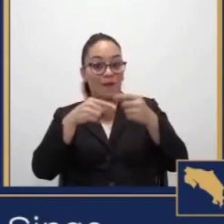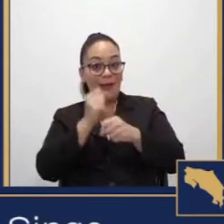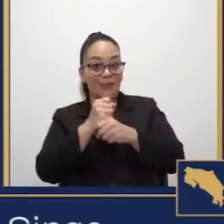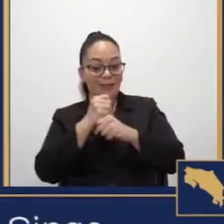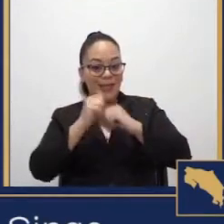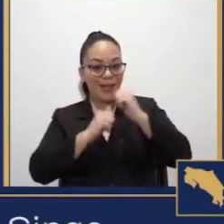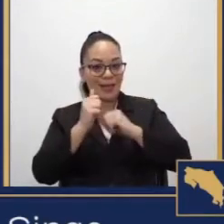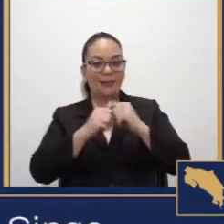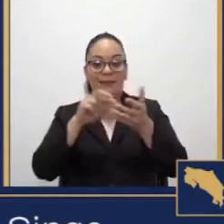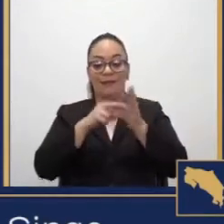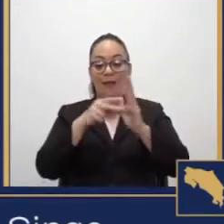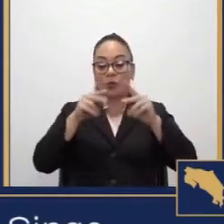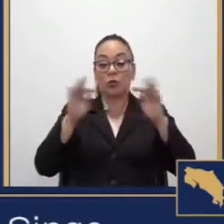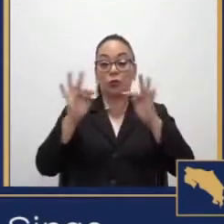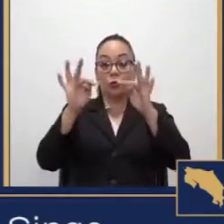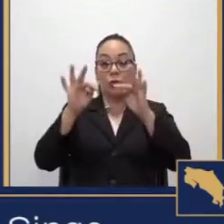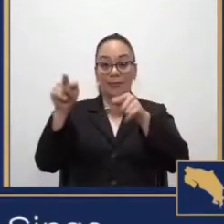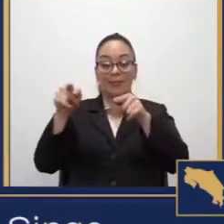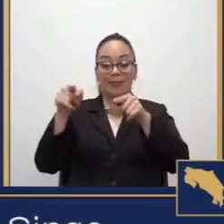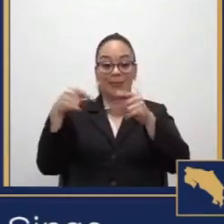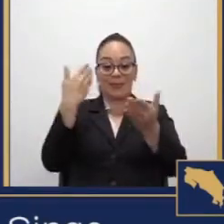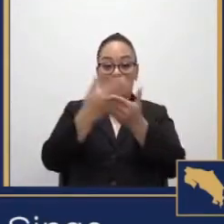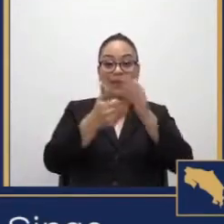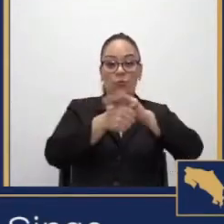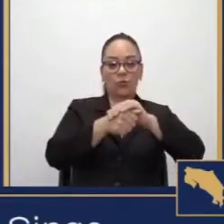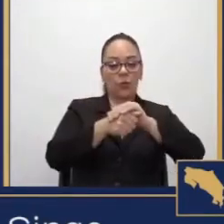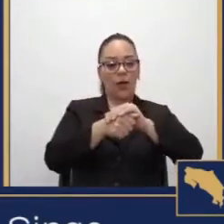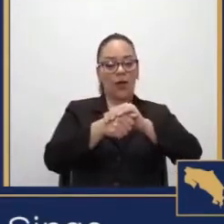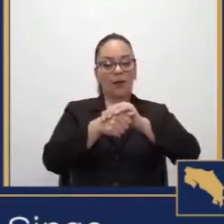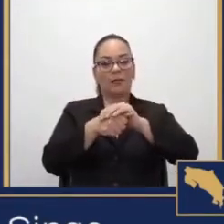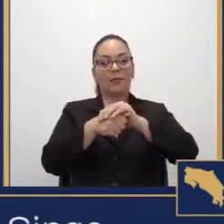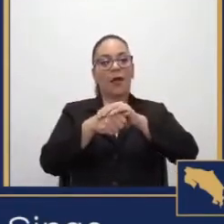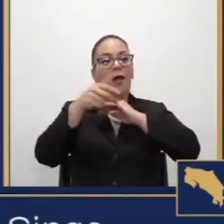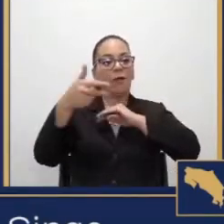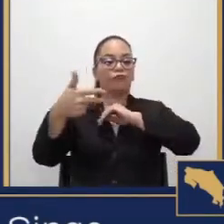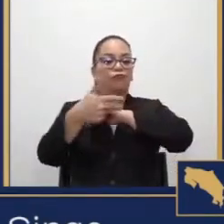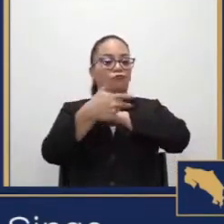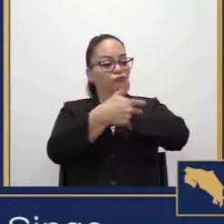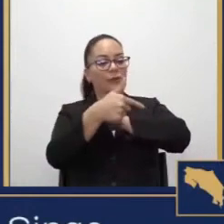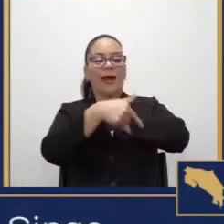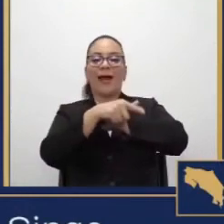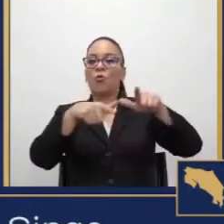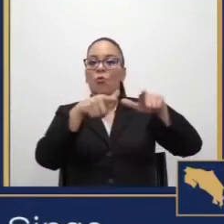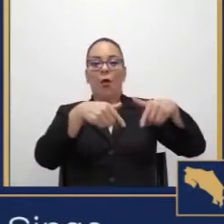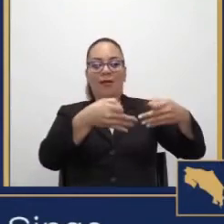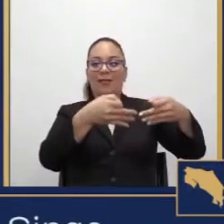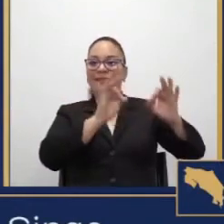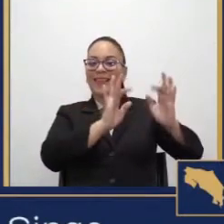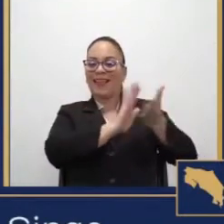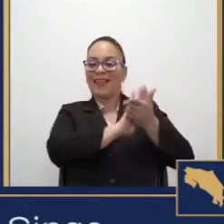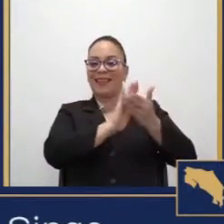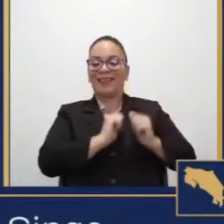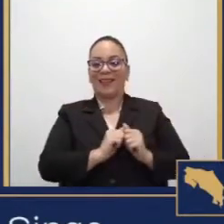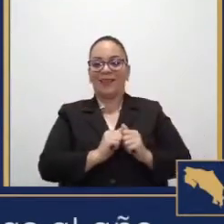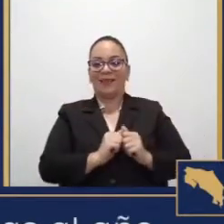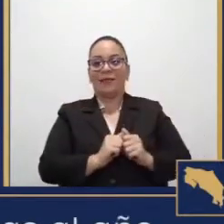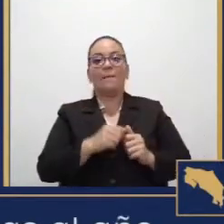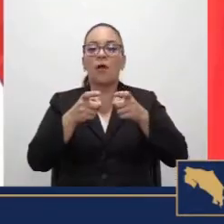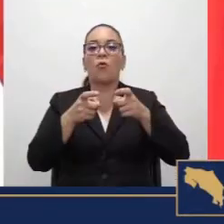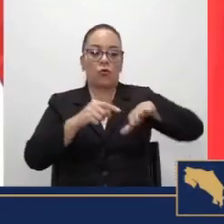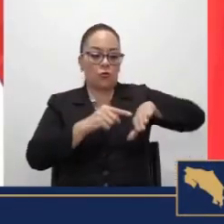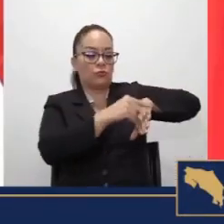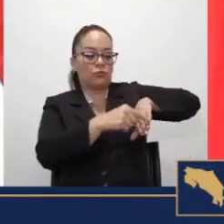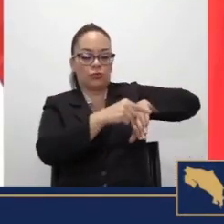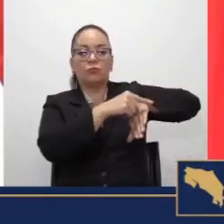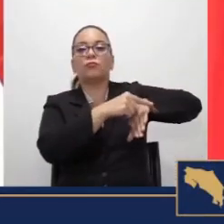embarquen en un lugar decente, para decirlo de alguna forma, pero no es sólo para los turistas, es para todos los pobladores de esa